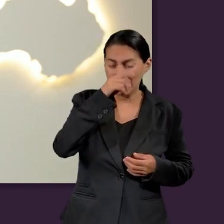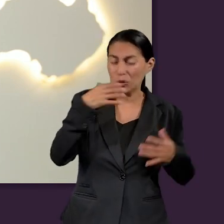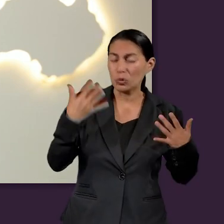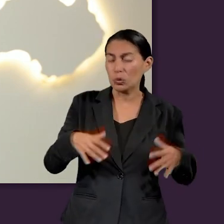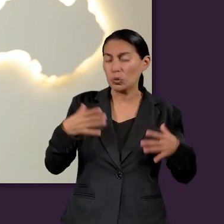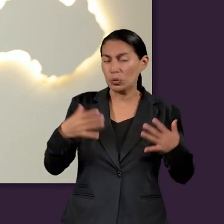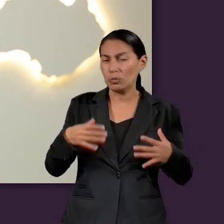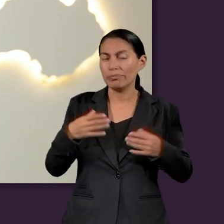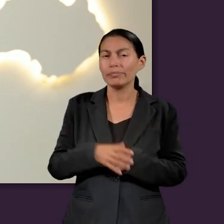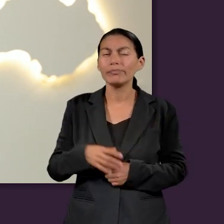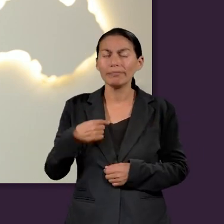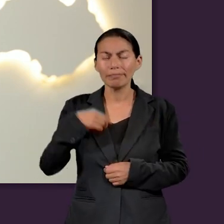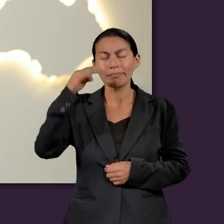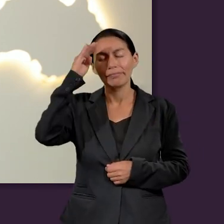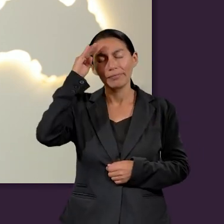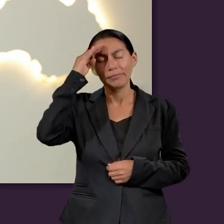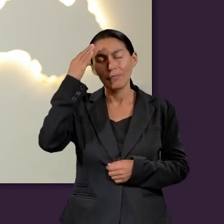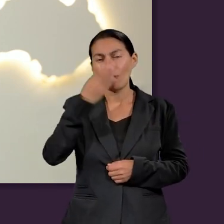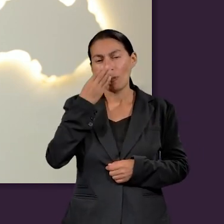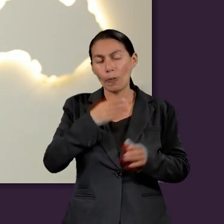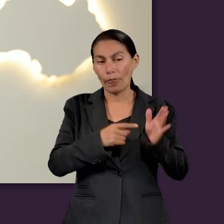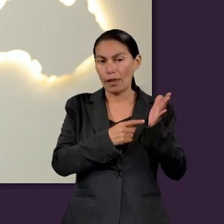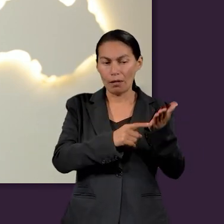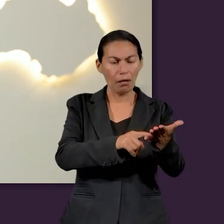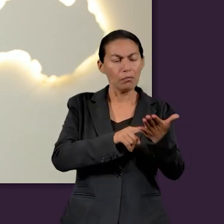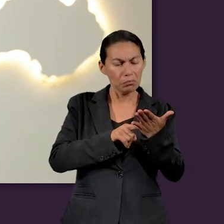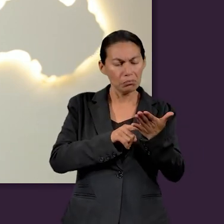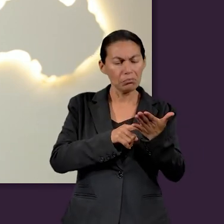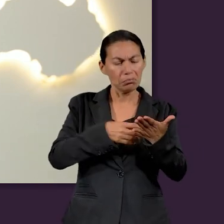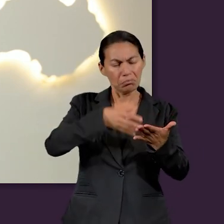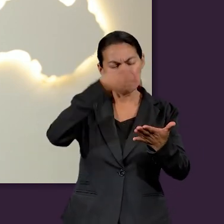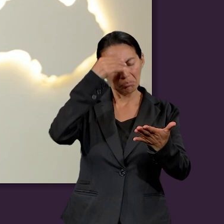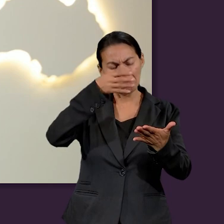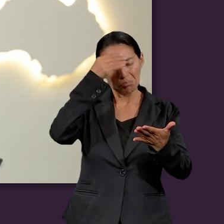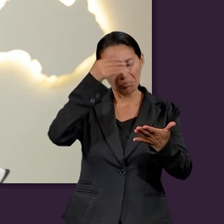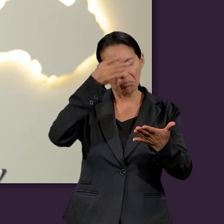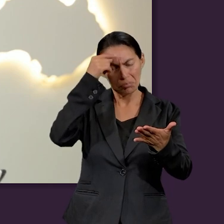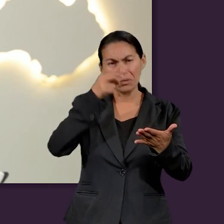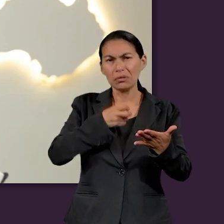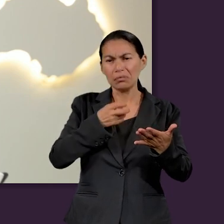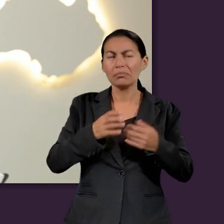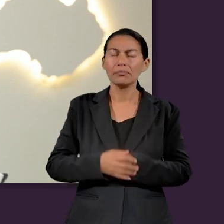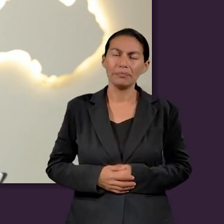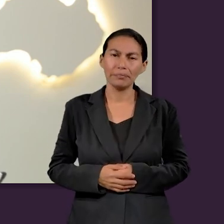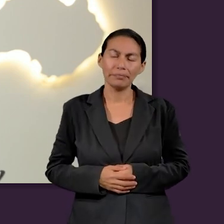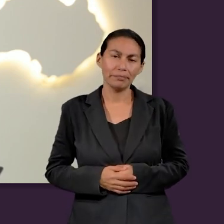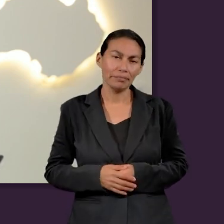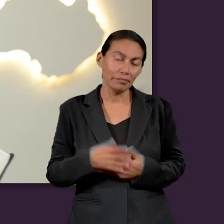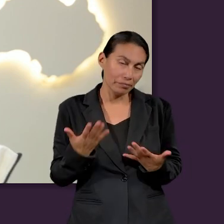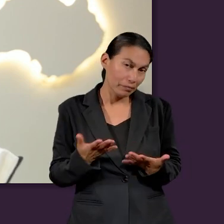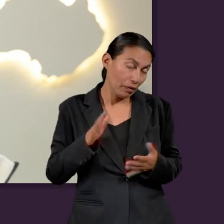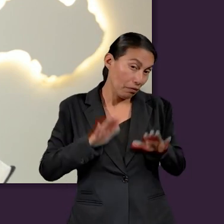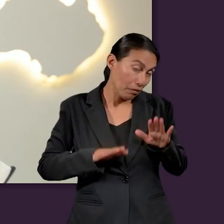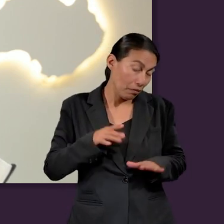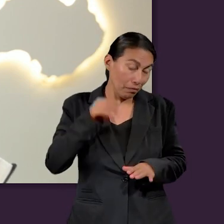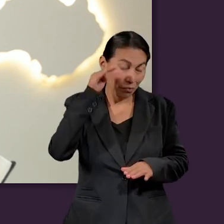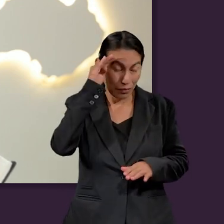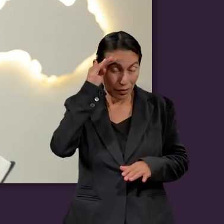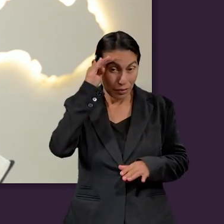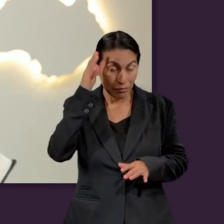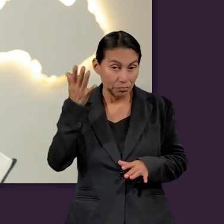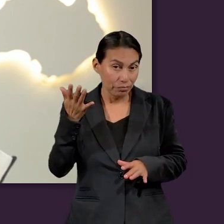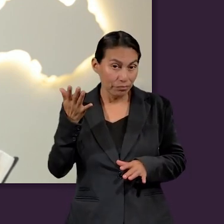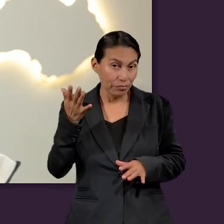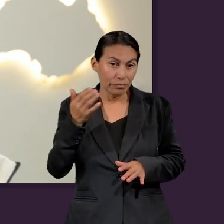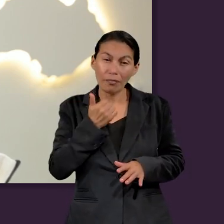difíciles. Yo creo que la Biblia nos enseña tantas cosas acerca de este gran personaje. Yo a veces he pensado